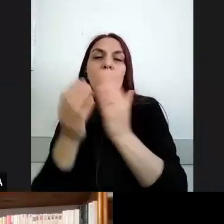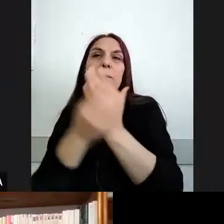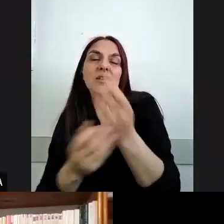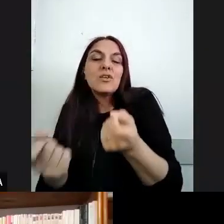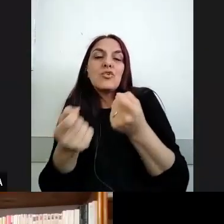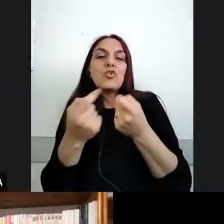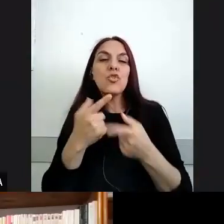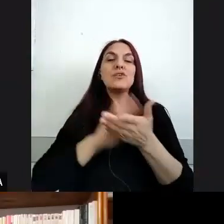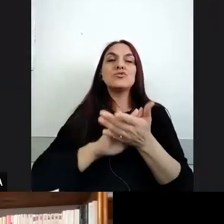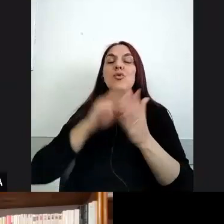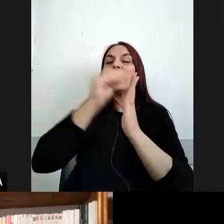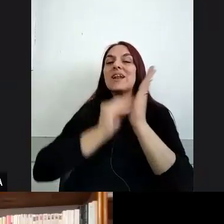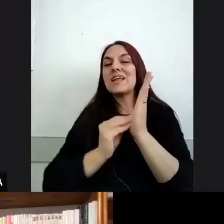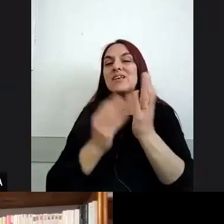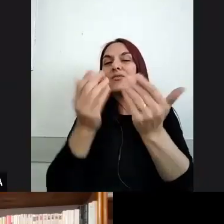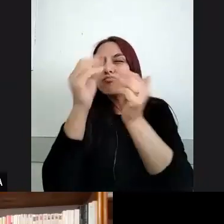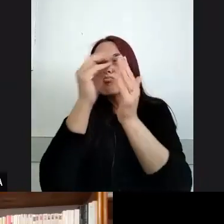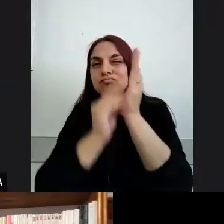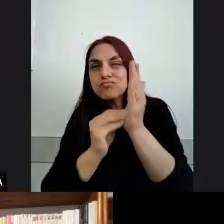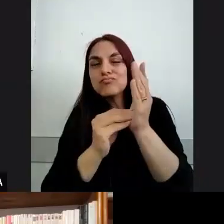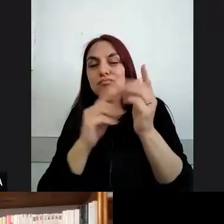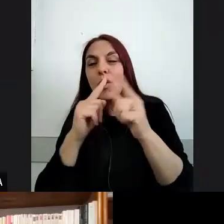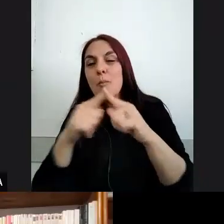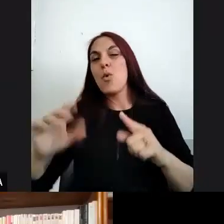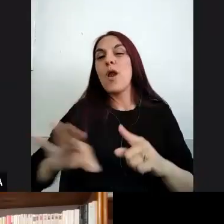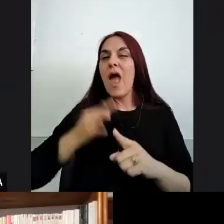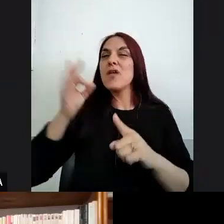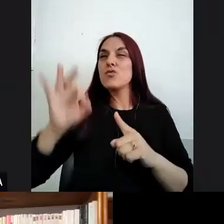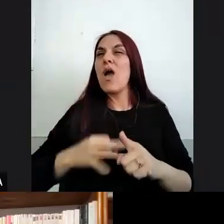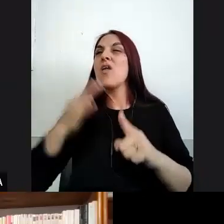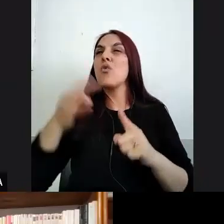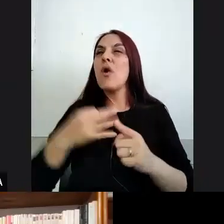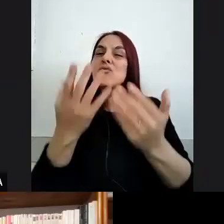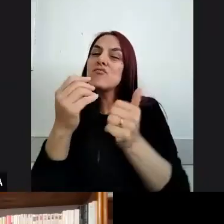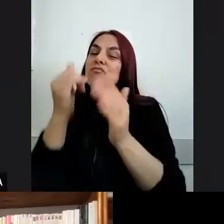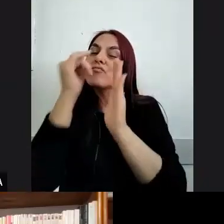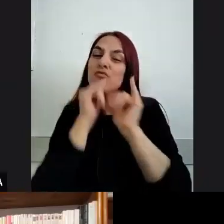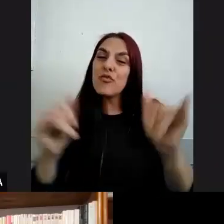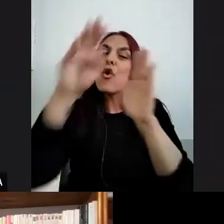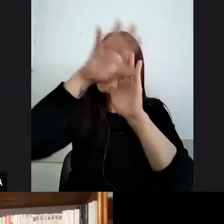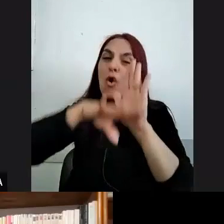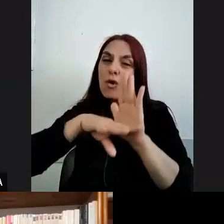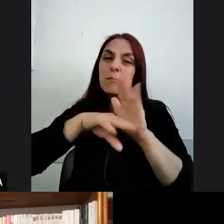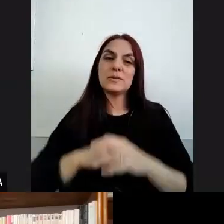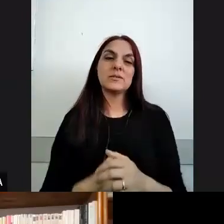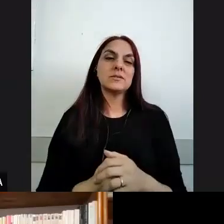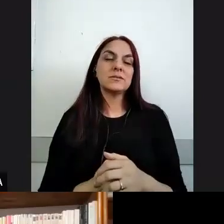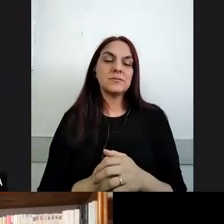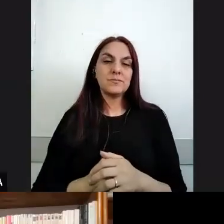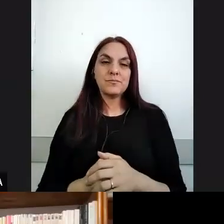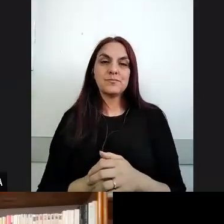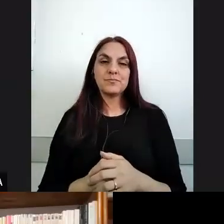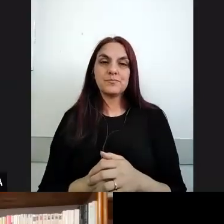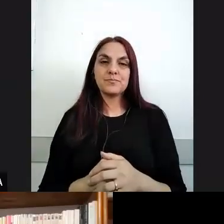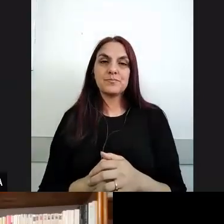registros anuales de otras pruebas que nos aportan estos elementos junto con informes que se han hecho desde el observatorio del derecho a la